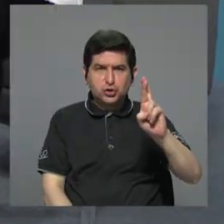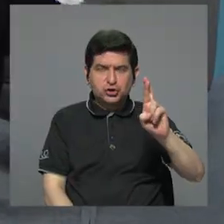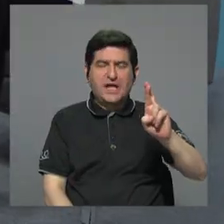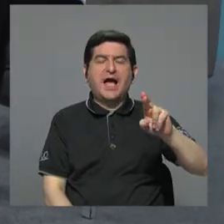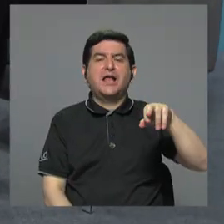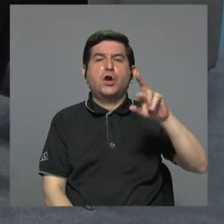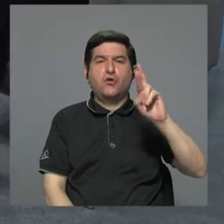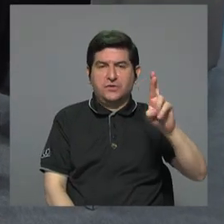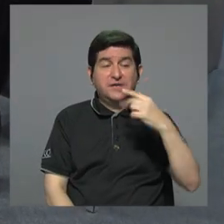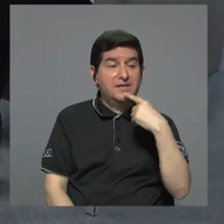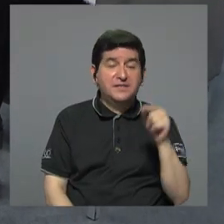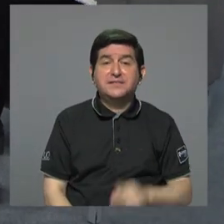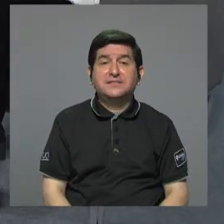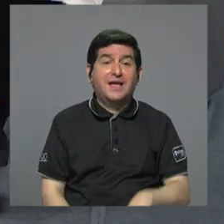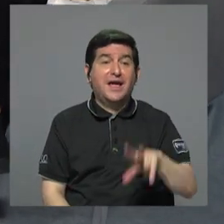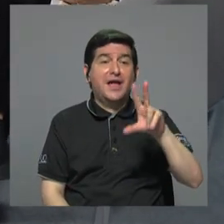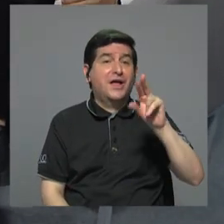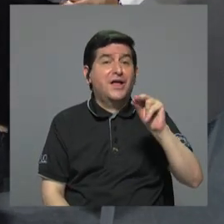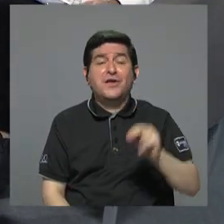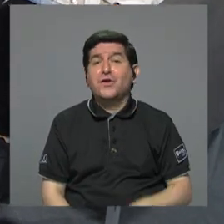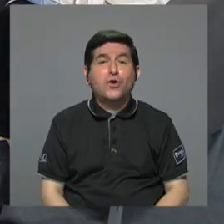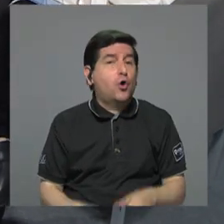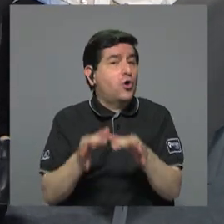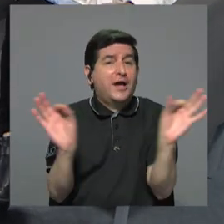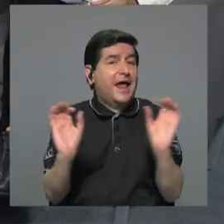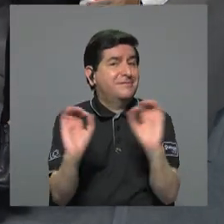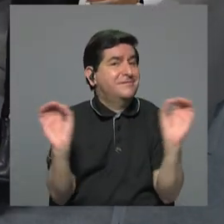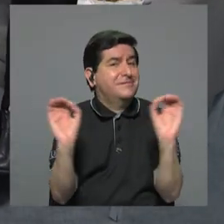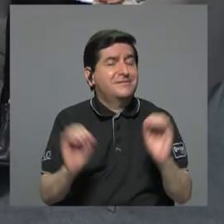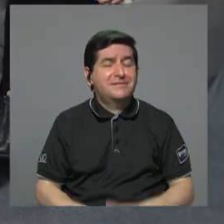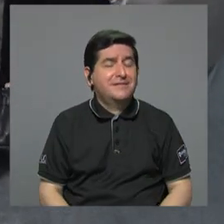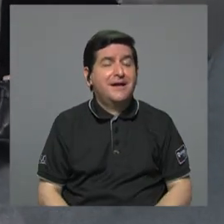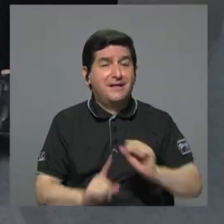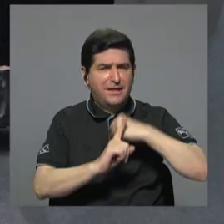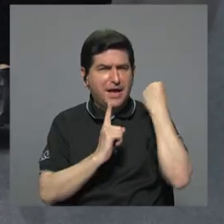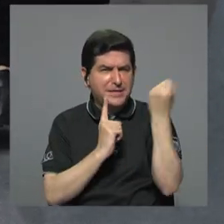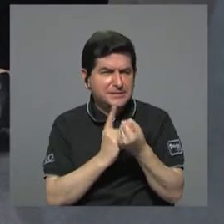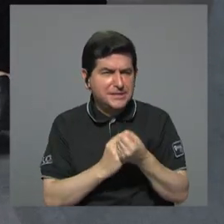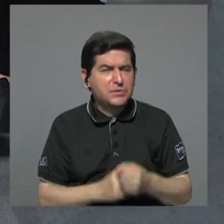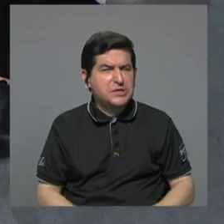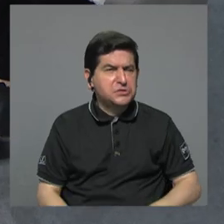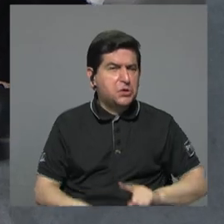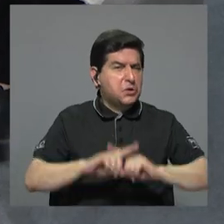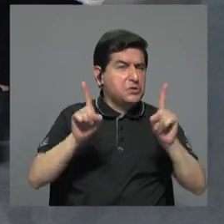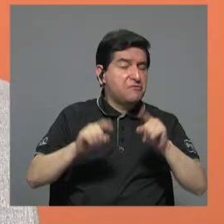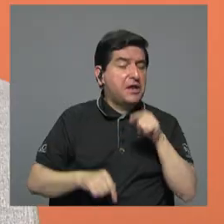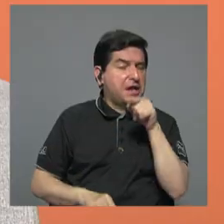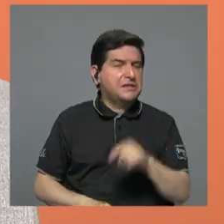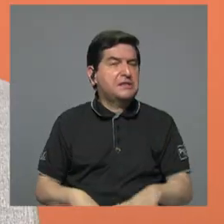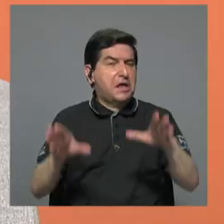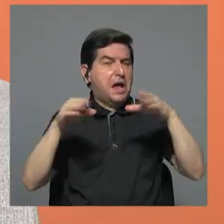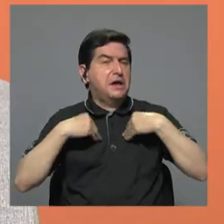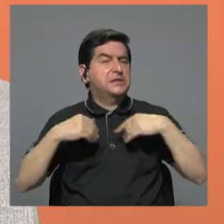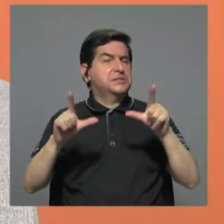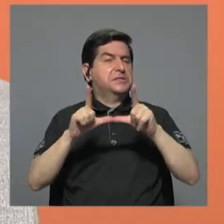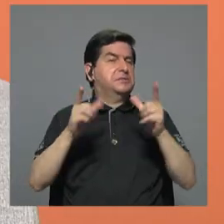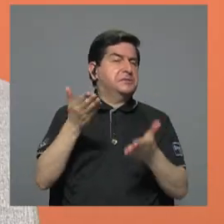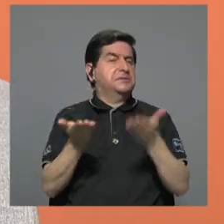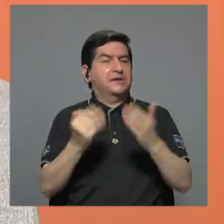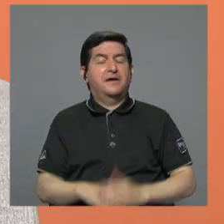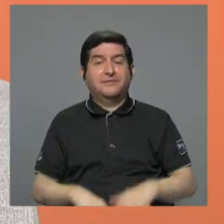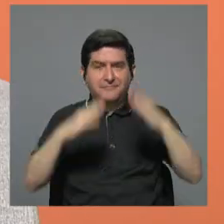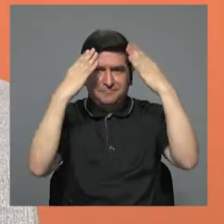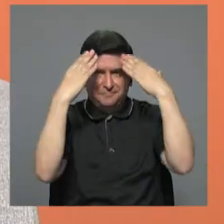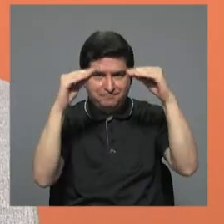no hay almuerzo gratis. Entonces debe haber alguna otra circunstancia por la cual se acepta ese bono. Esta es una información